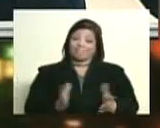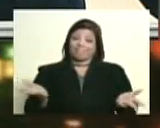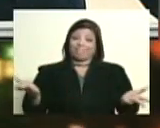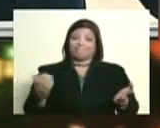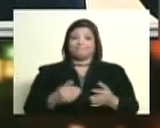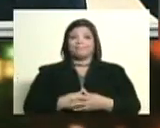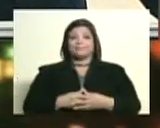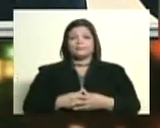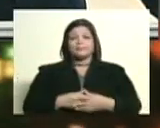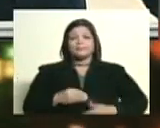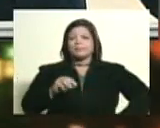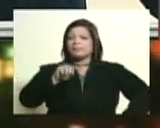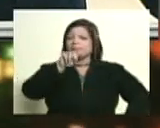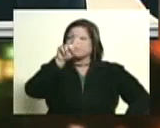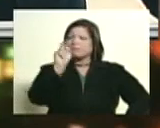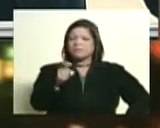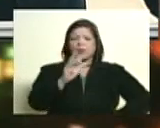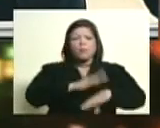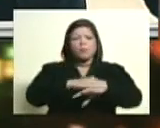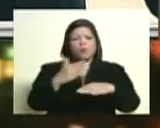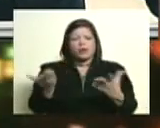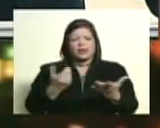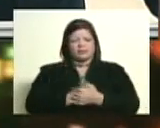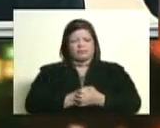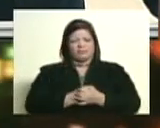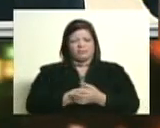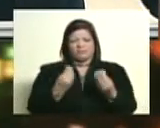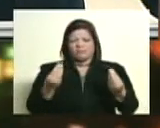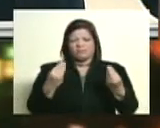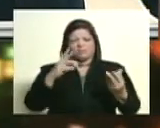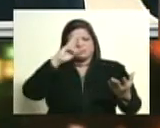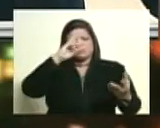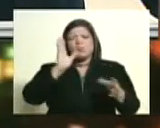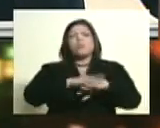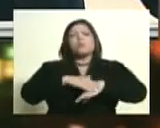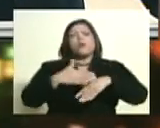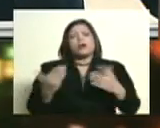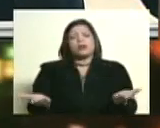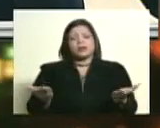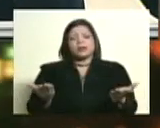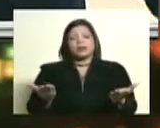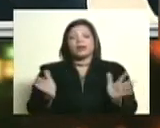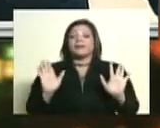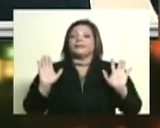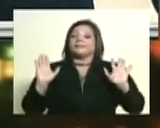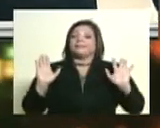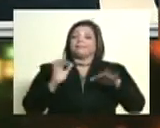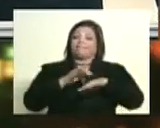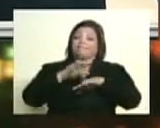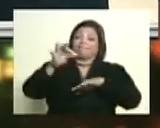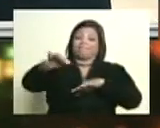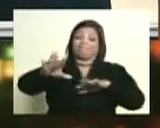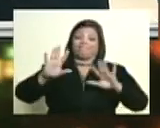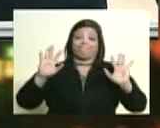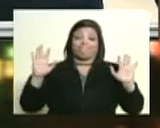tú dices bueno ¿por qué? ¿cuál es la razón? es que les toca es que tienen